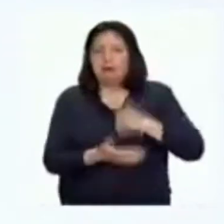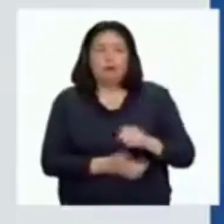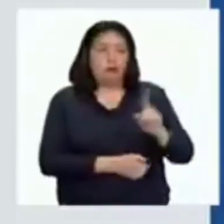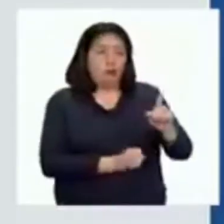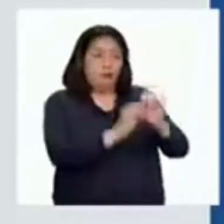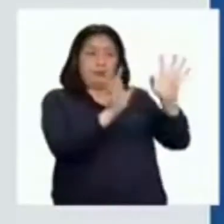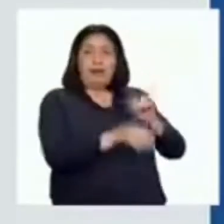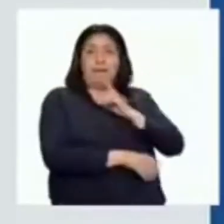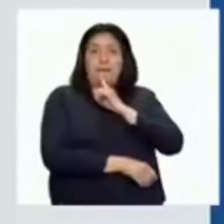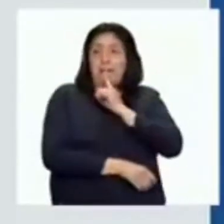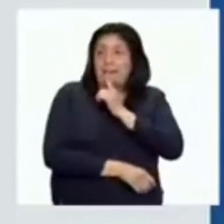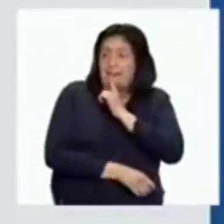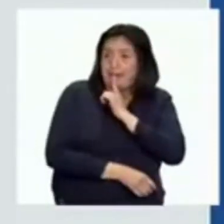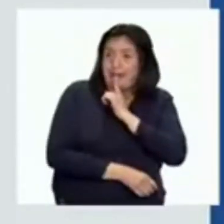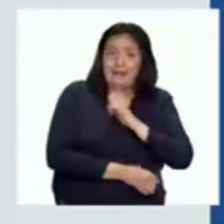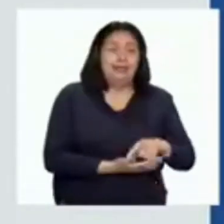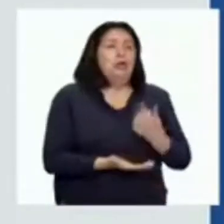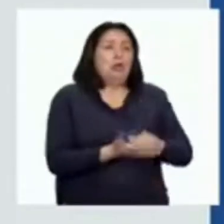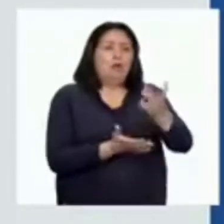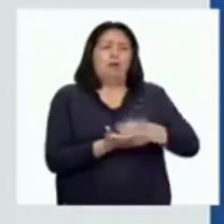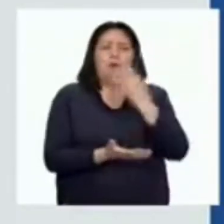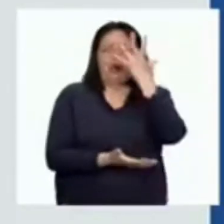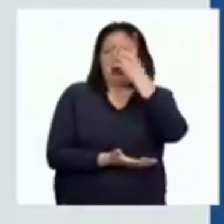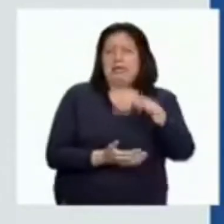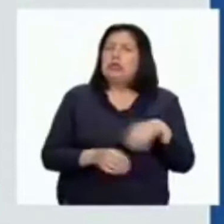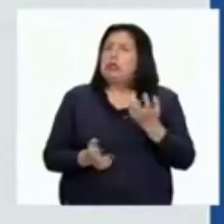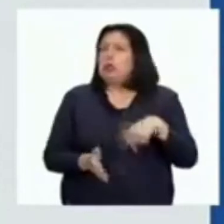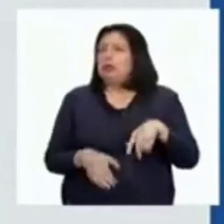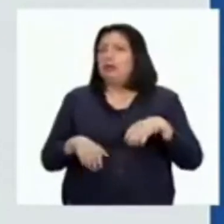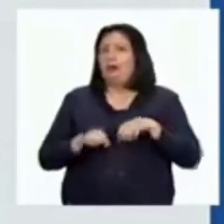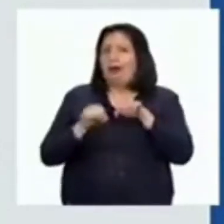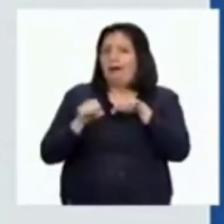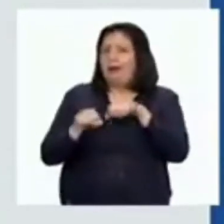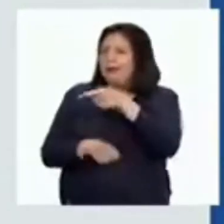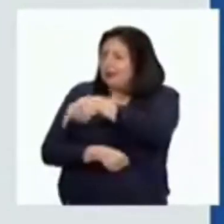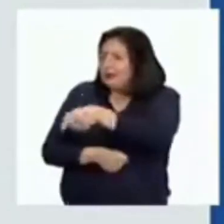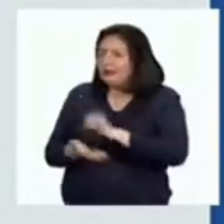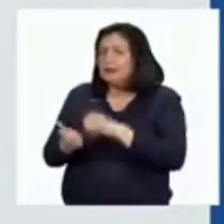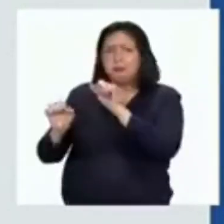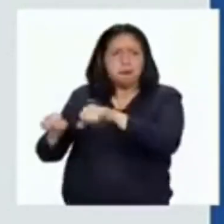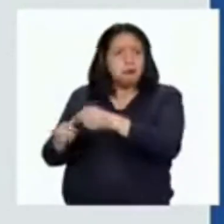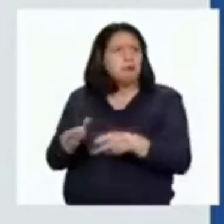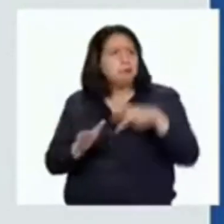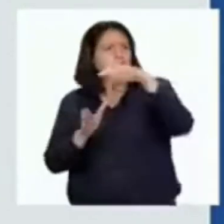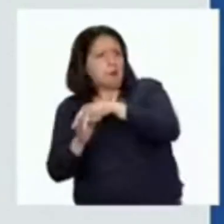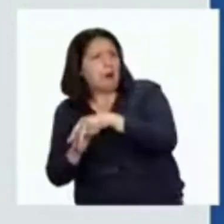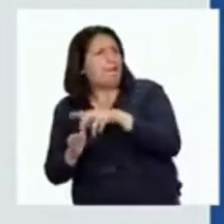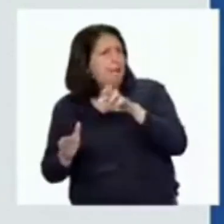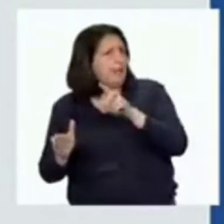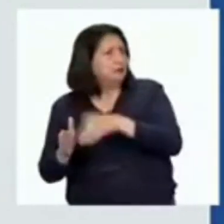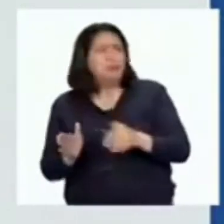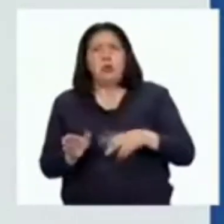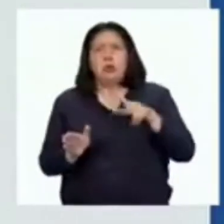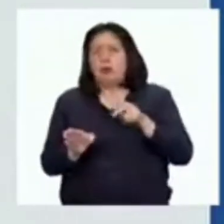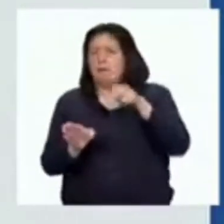de Pedro compró un caballo hermoso y Pedro le pidió permiso para montarlo. Nora y Pedro se fueron a cabalgar,